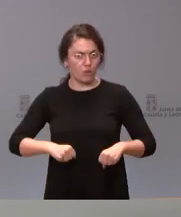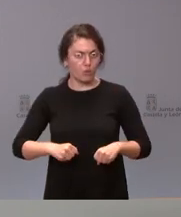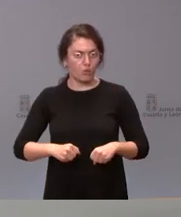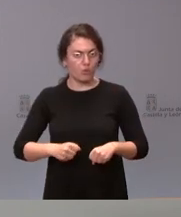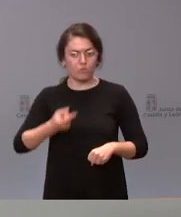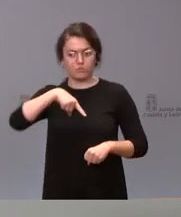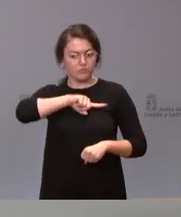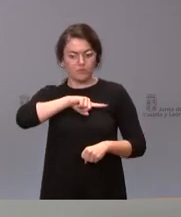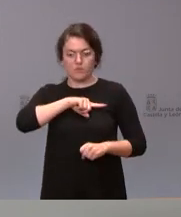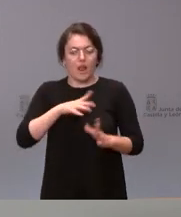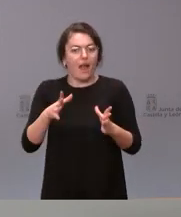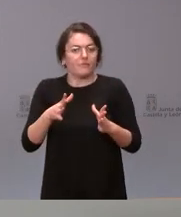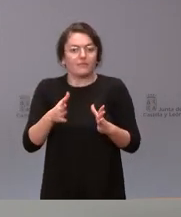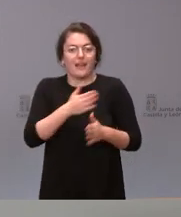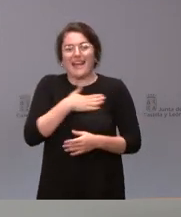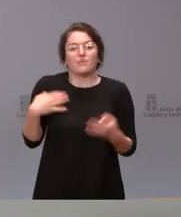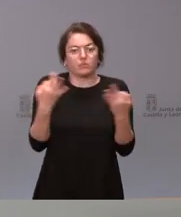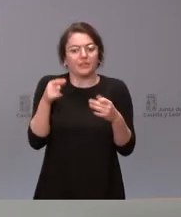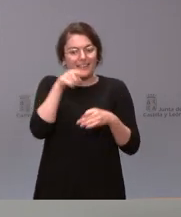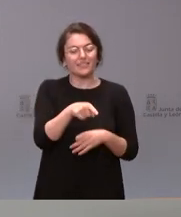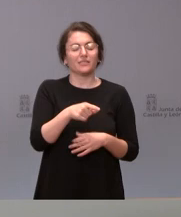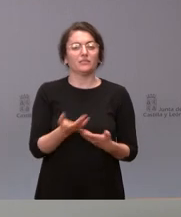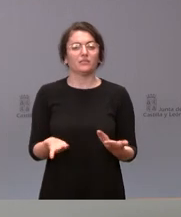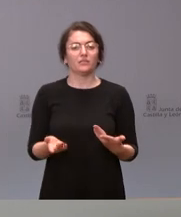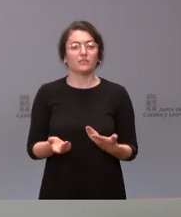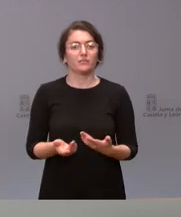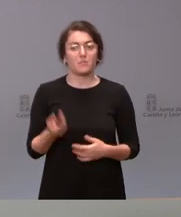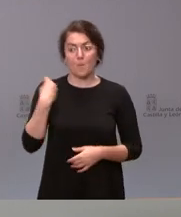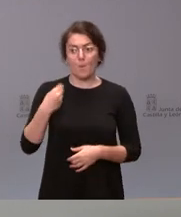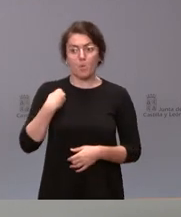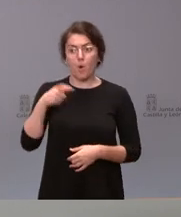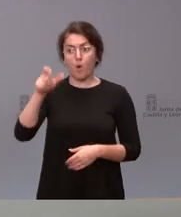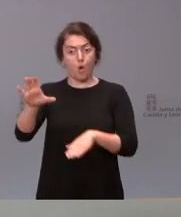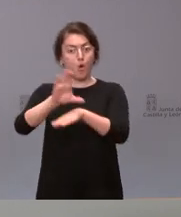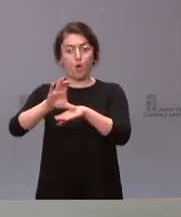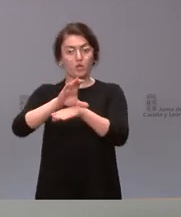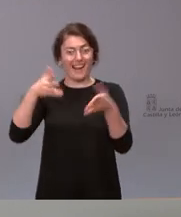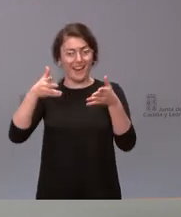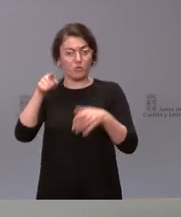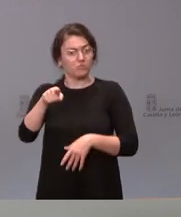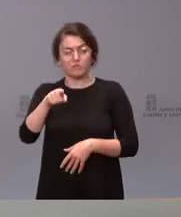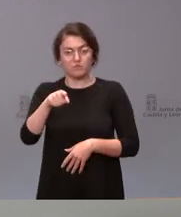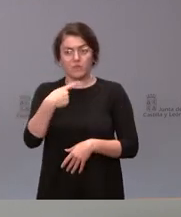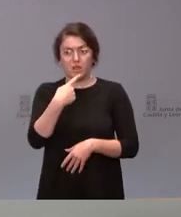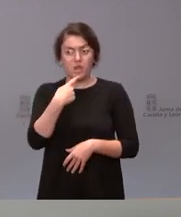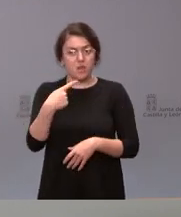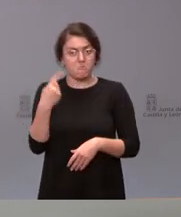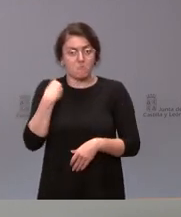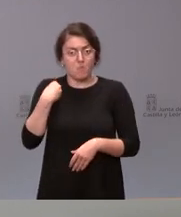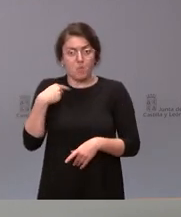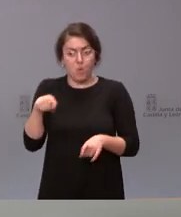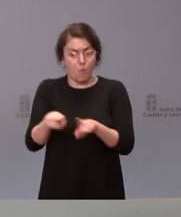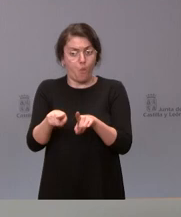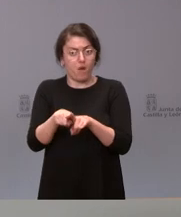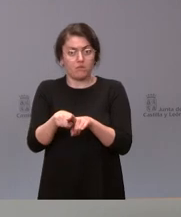esta es nuestra intención y yo creo que eso es siempre lo que le he oído manifestar al propio consejero, que esa es su orientación, intentar llegar a